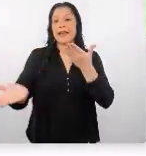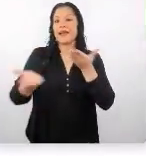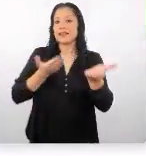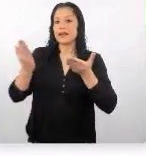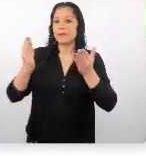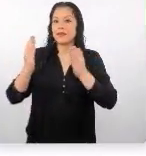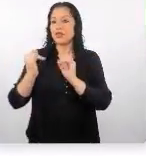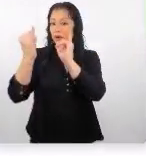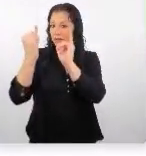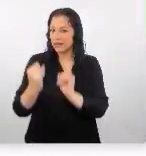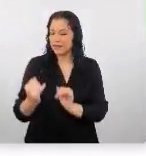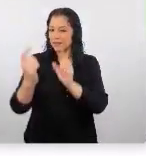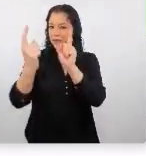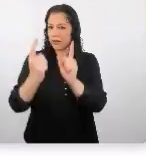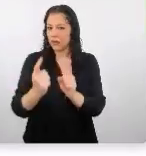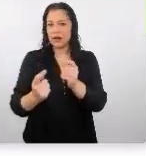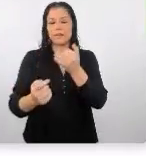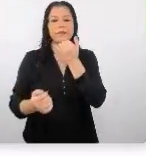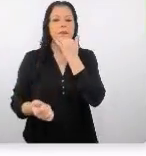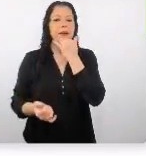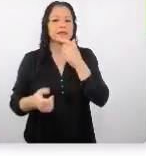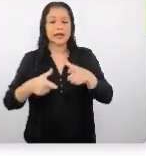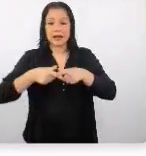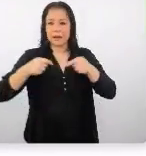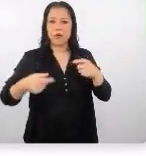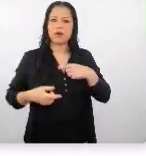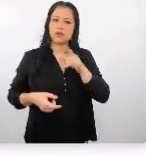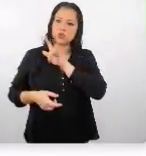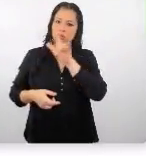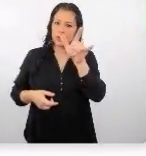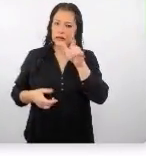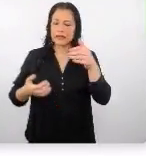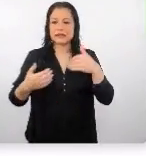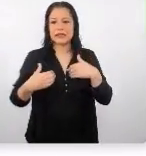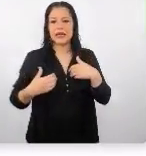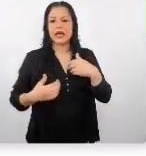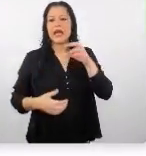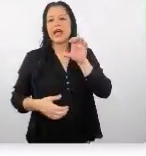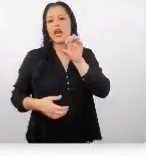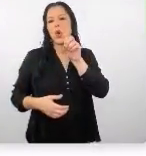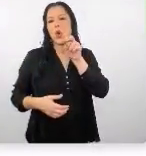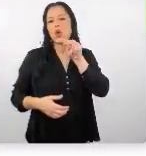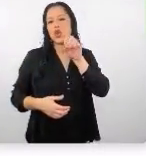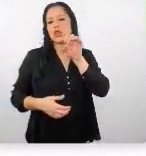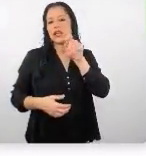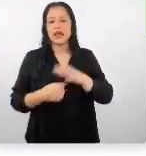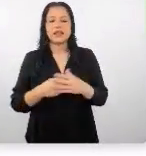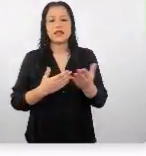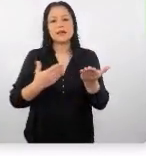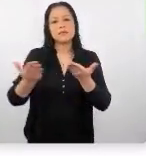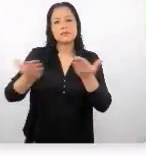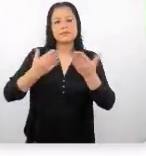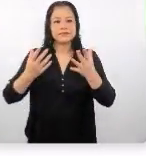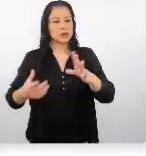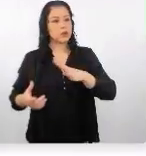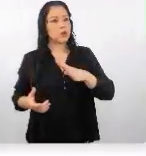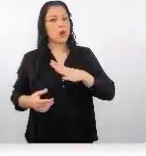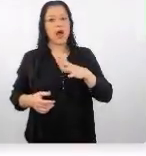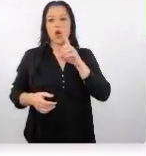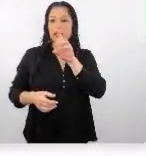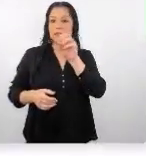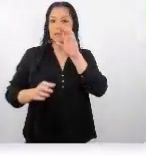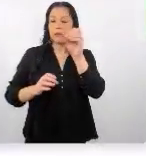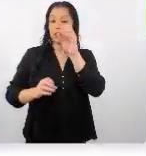también que pasa en Japón cuando uno va a Japón tienen el homotenashi el homotenashi es el servicio de hospitalidad de excelencia que ellos tienen